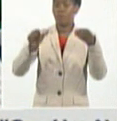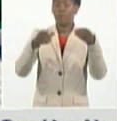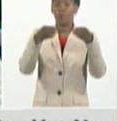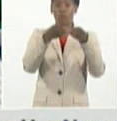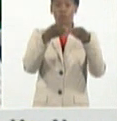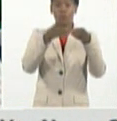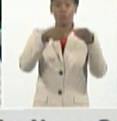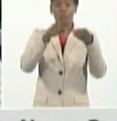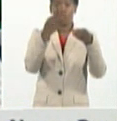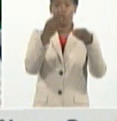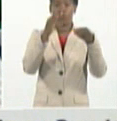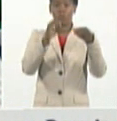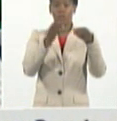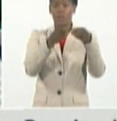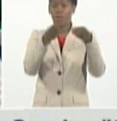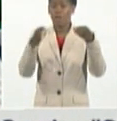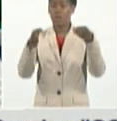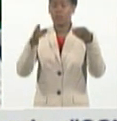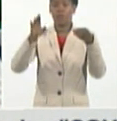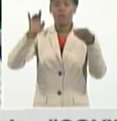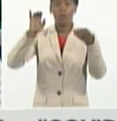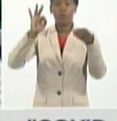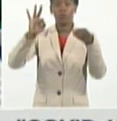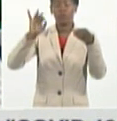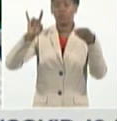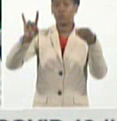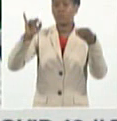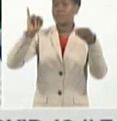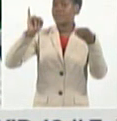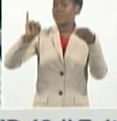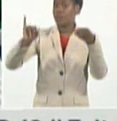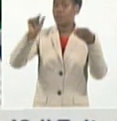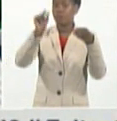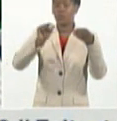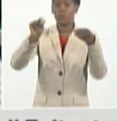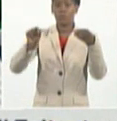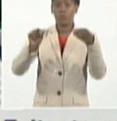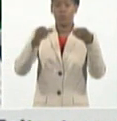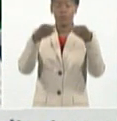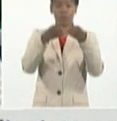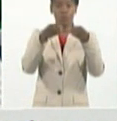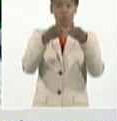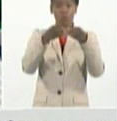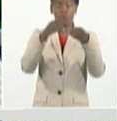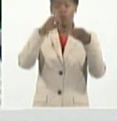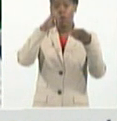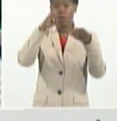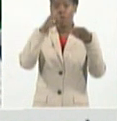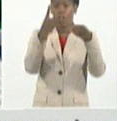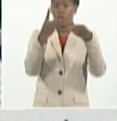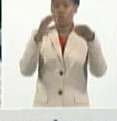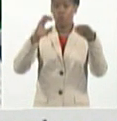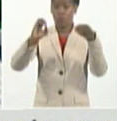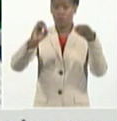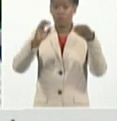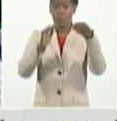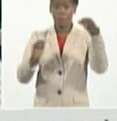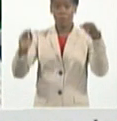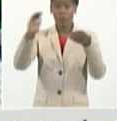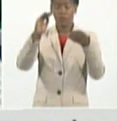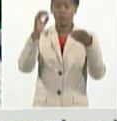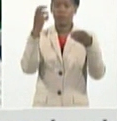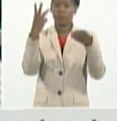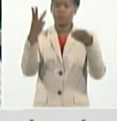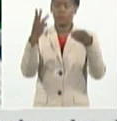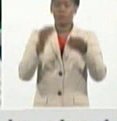6, y de más de 90 años de edad, 3 personas. Fíjense cómo del grupo de